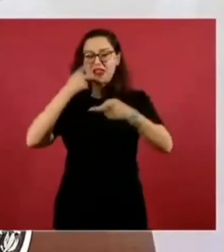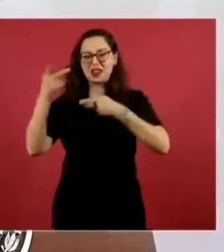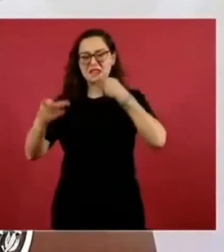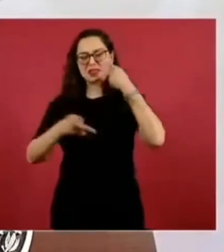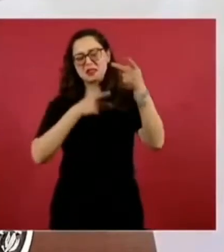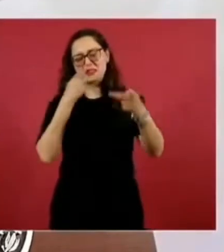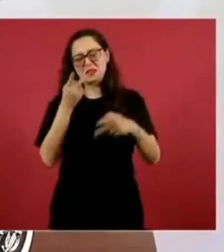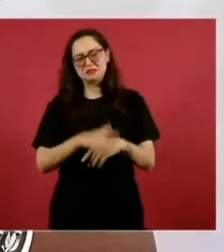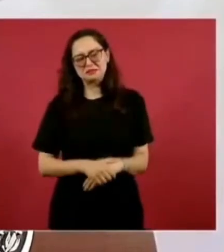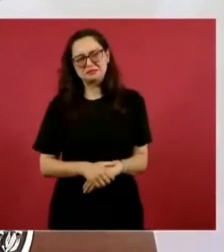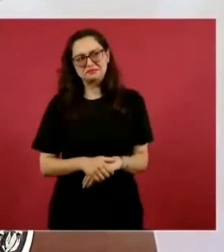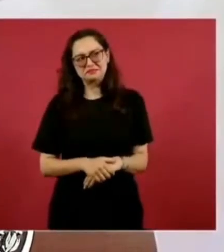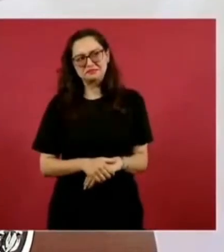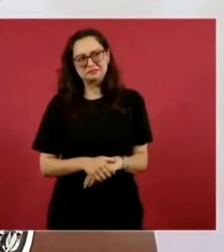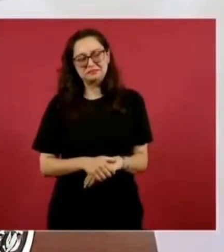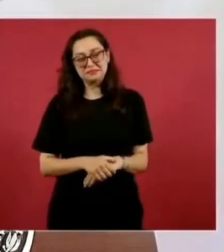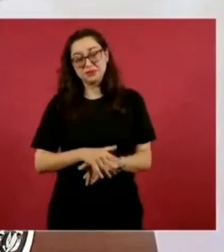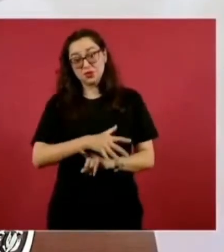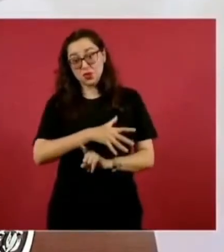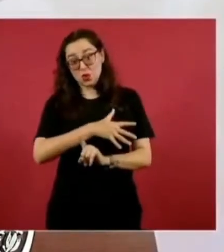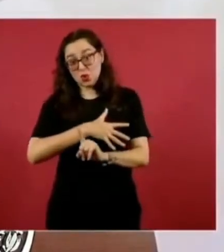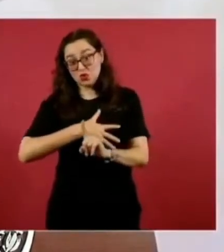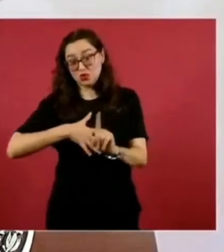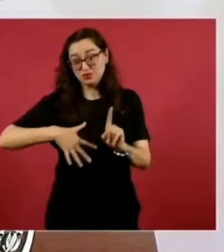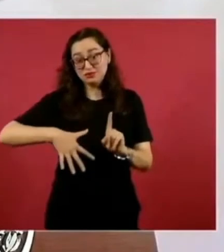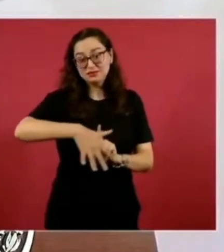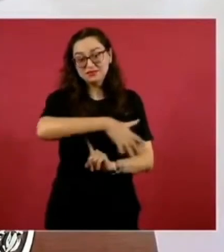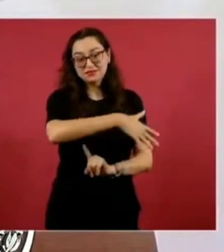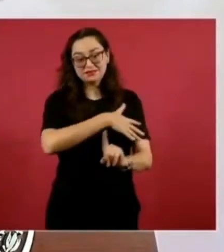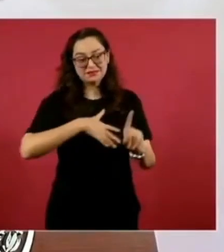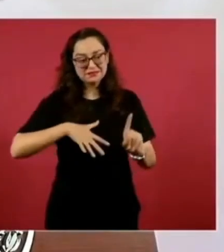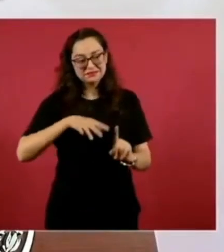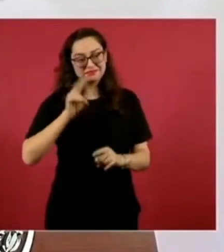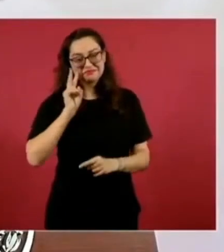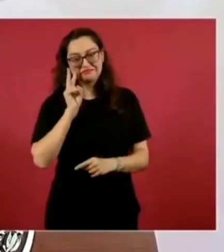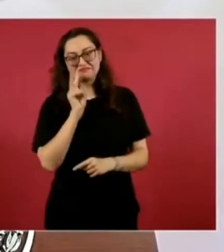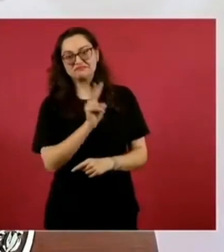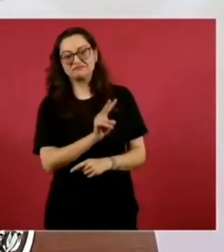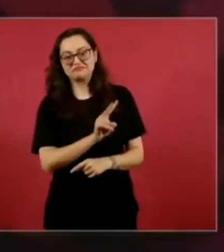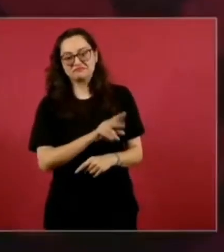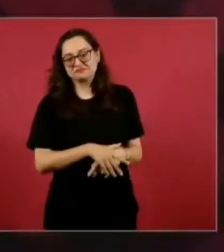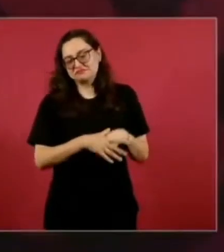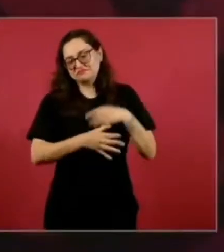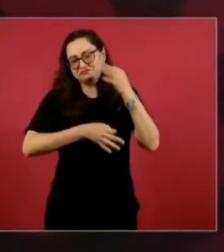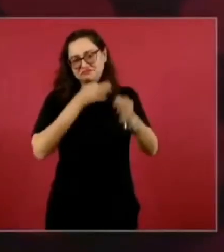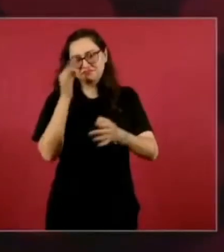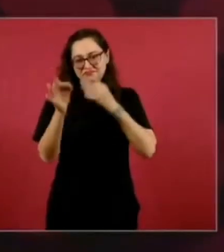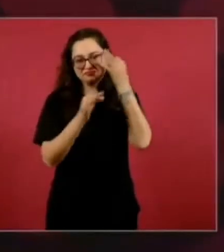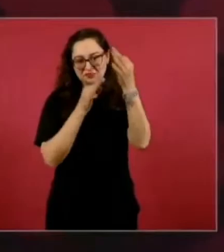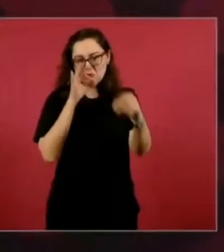que verlo, ¿sí? En la circunstancia de la campaña.